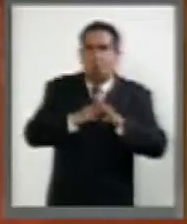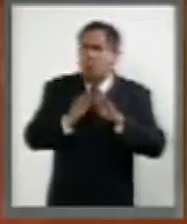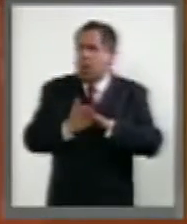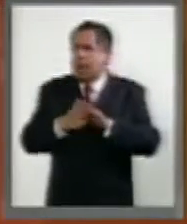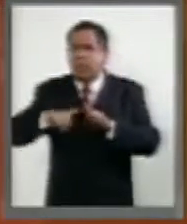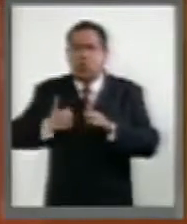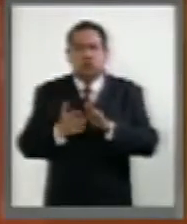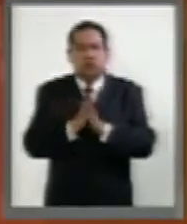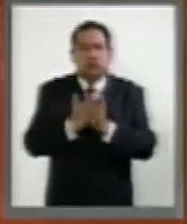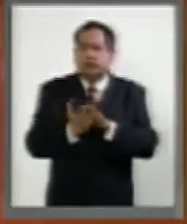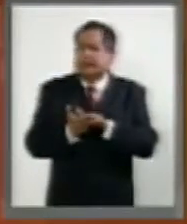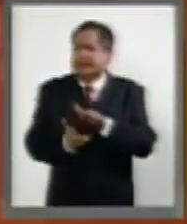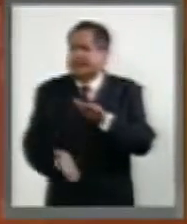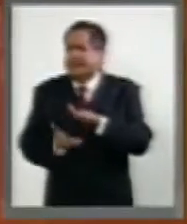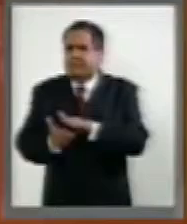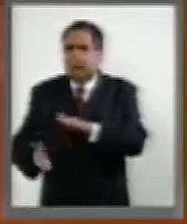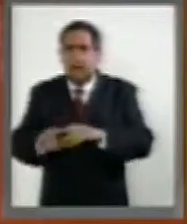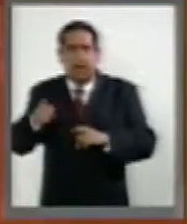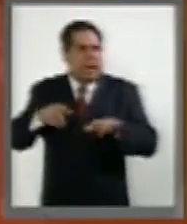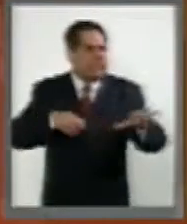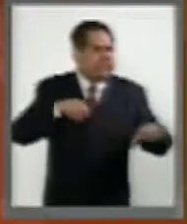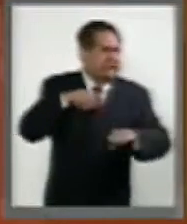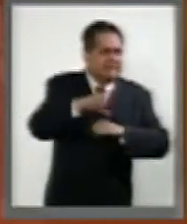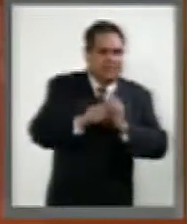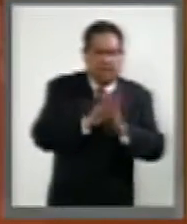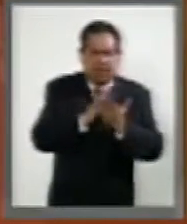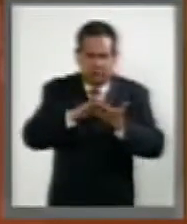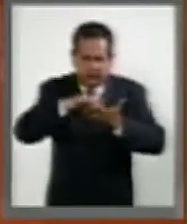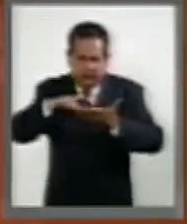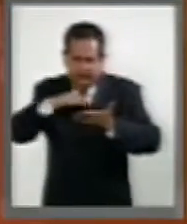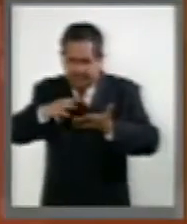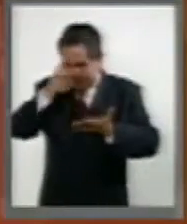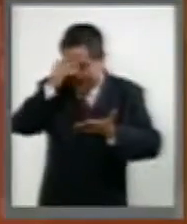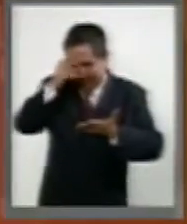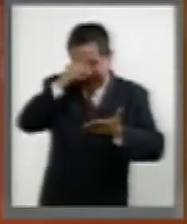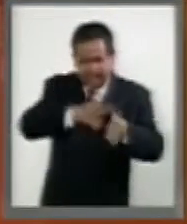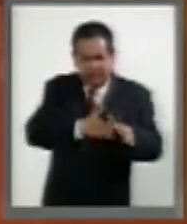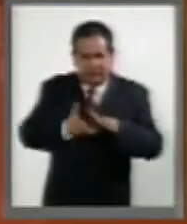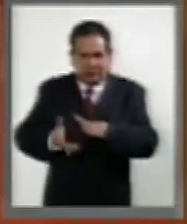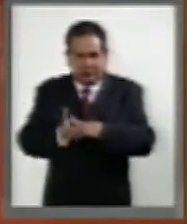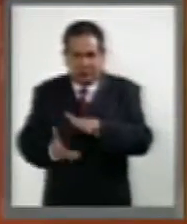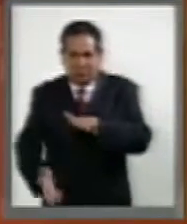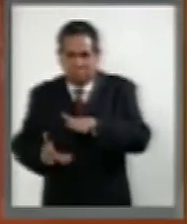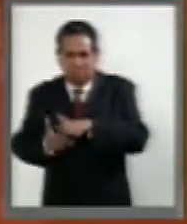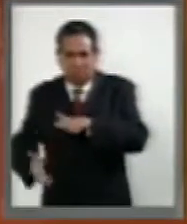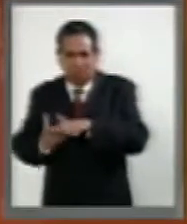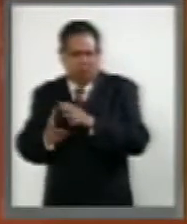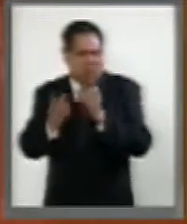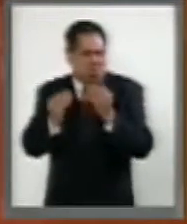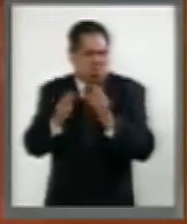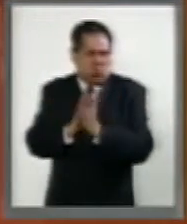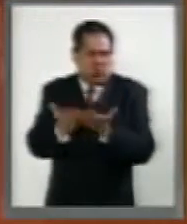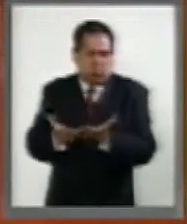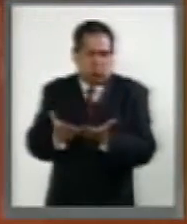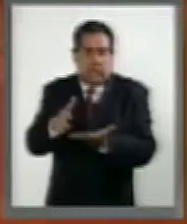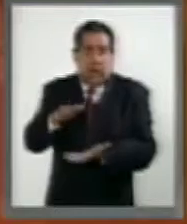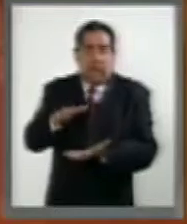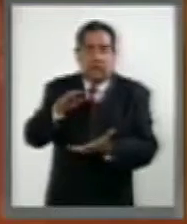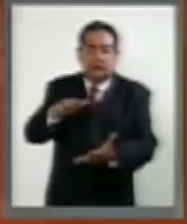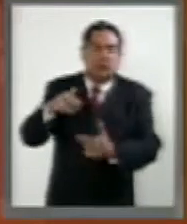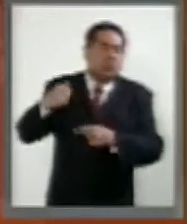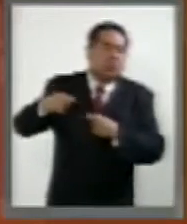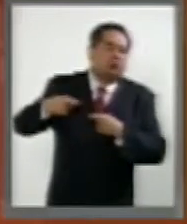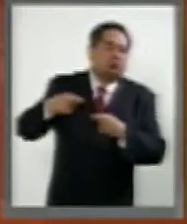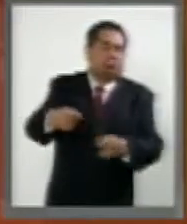Pero Sor Juana conseguía libros, leía, se enriquecía y eso es también un regalo para la comunidad posterior,